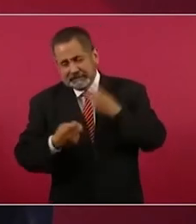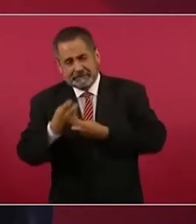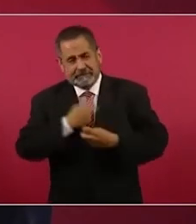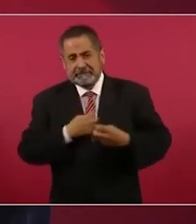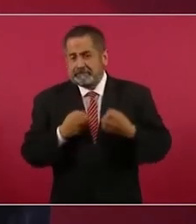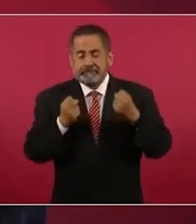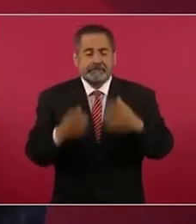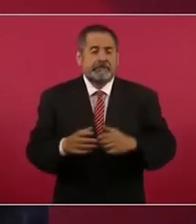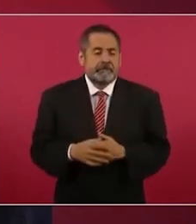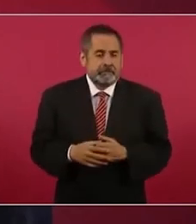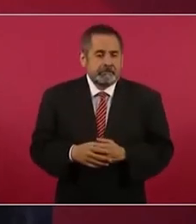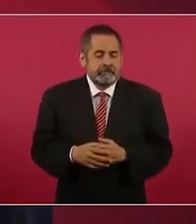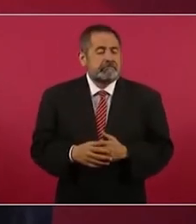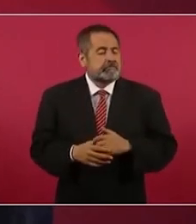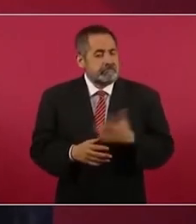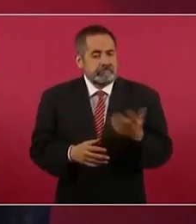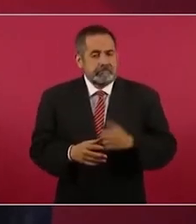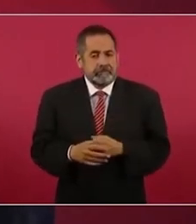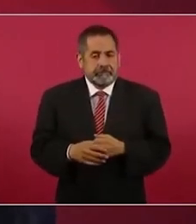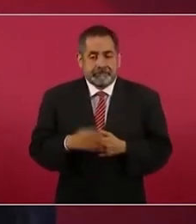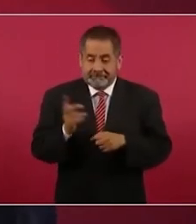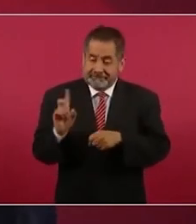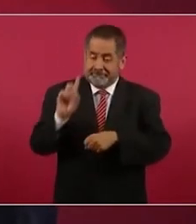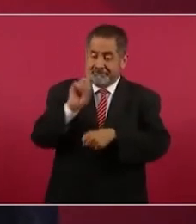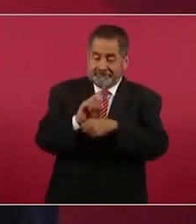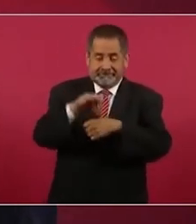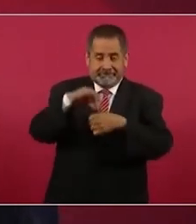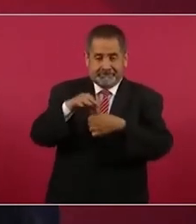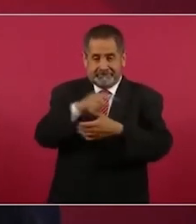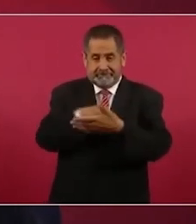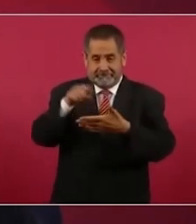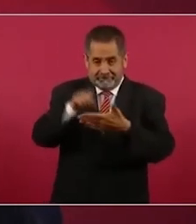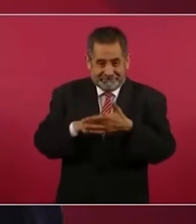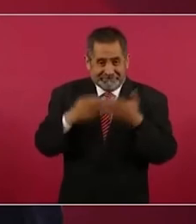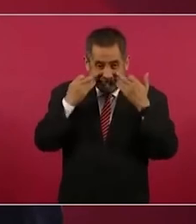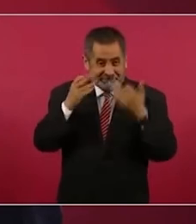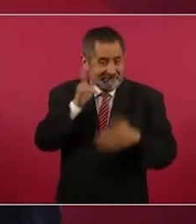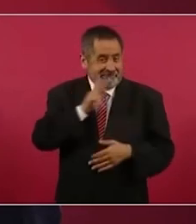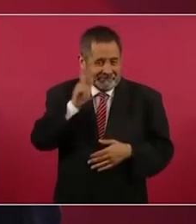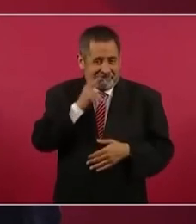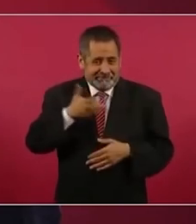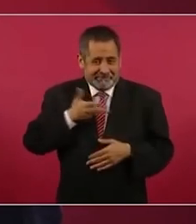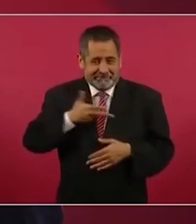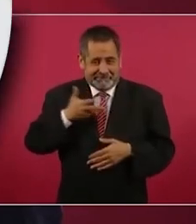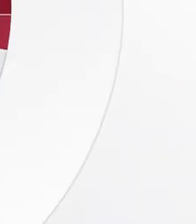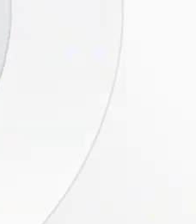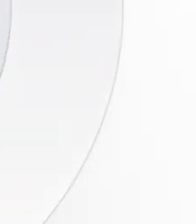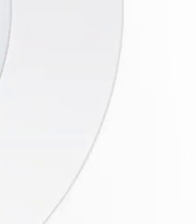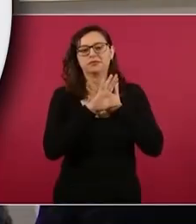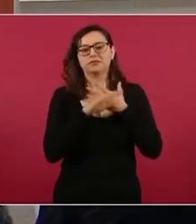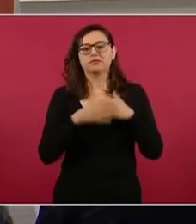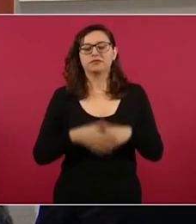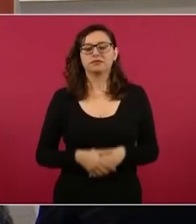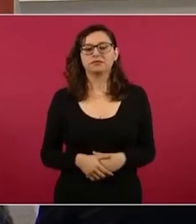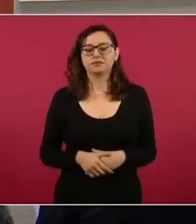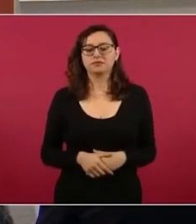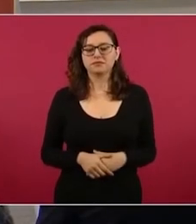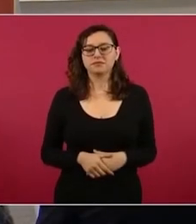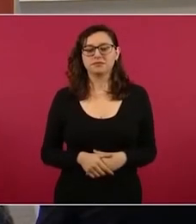y todavía el día de la elección hay constancia rellenaron por